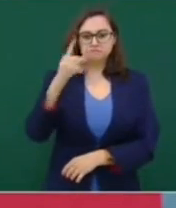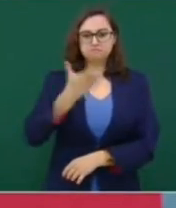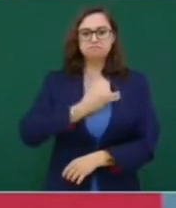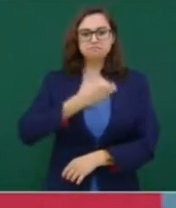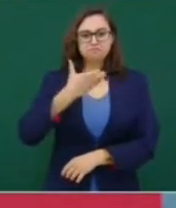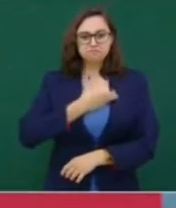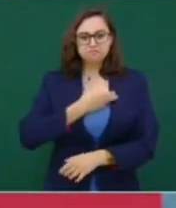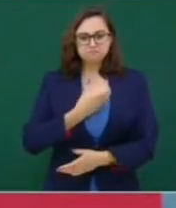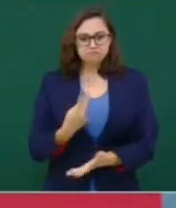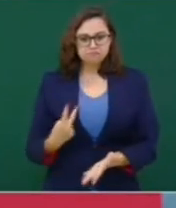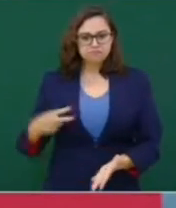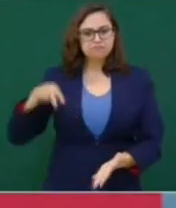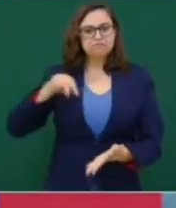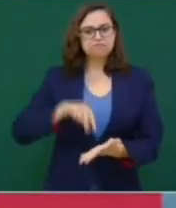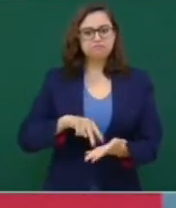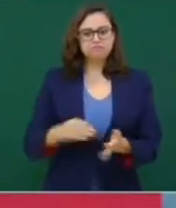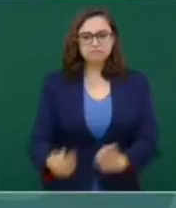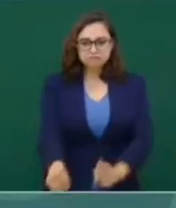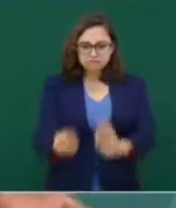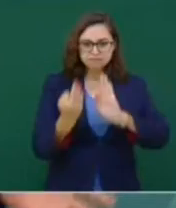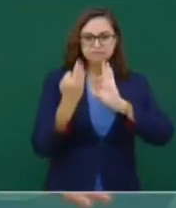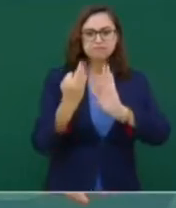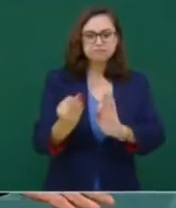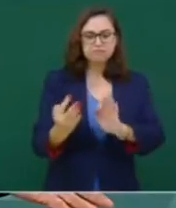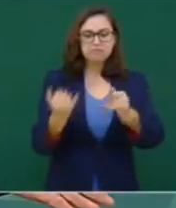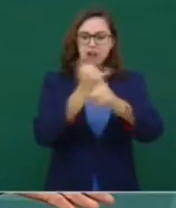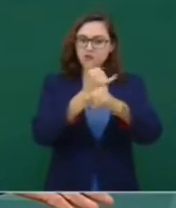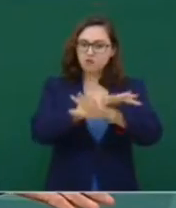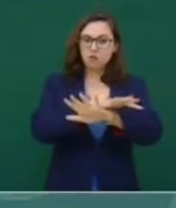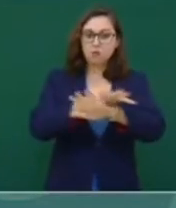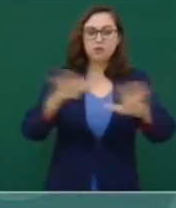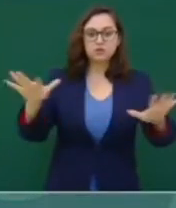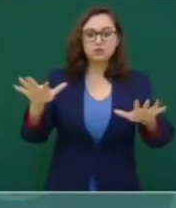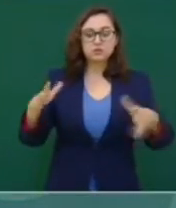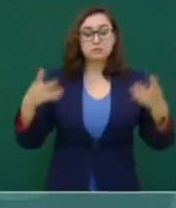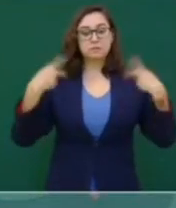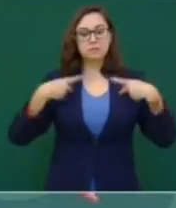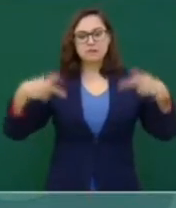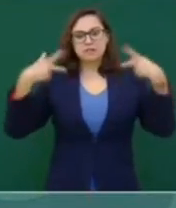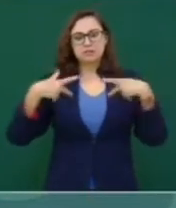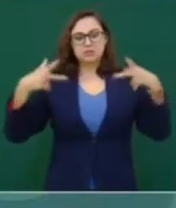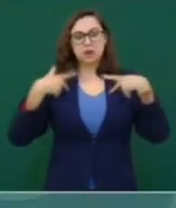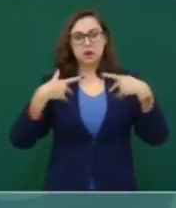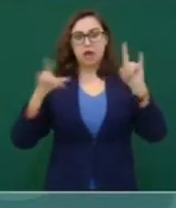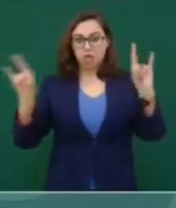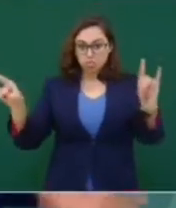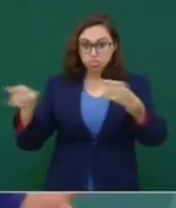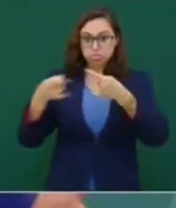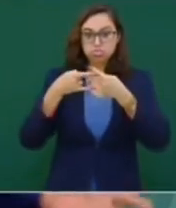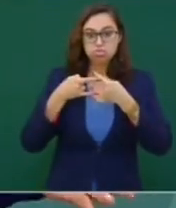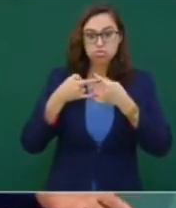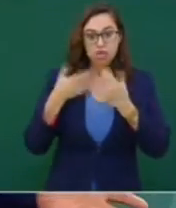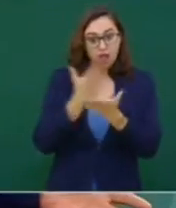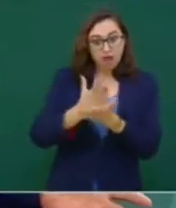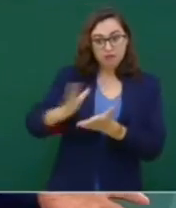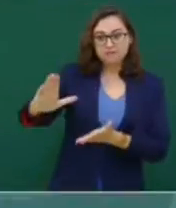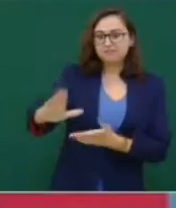pública para que ya no haya portazos, porque además ya la gente ya quiere